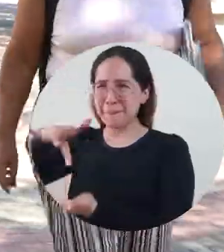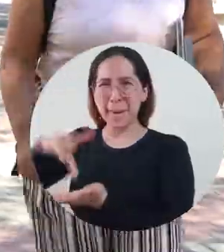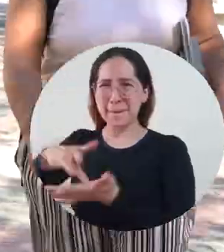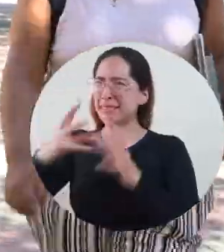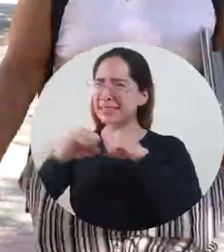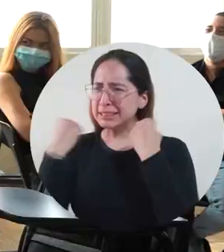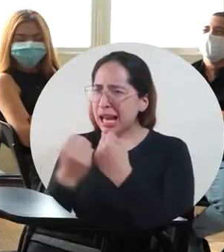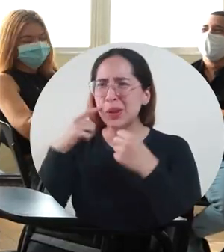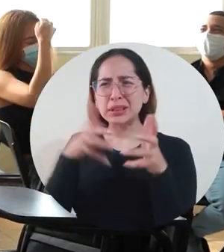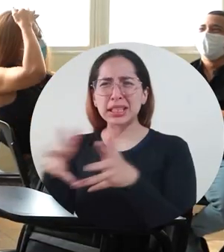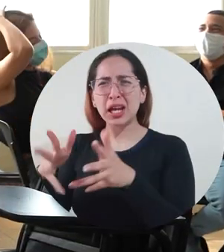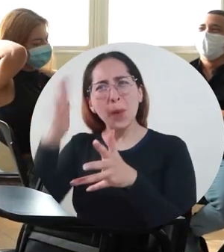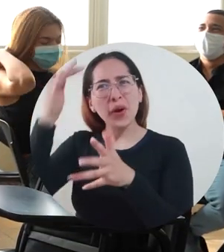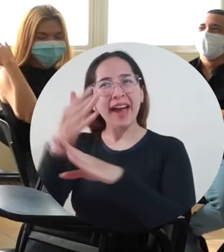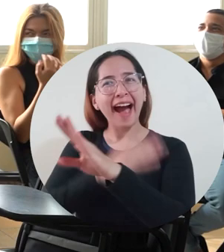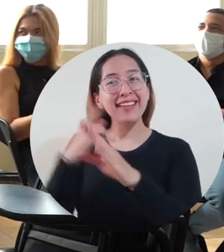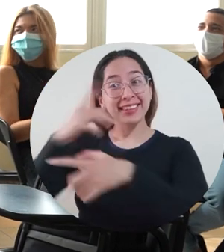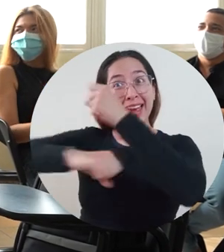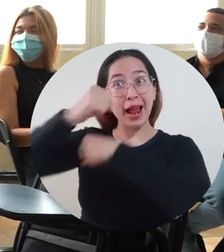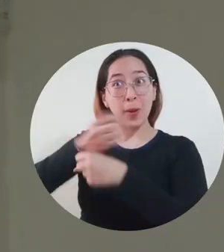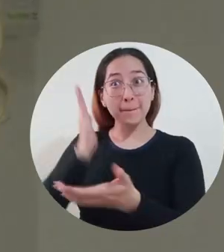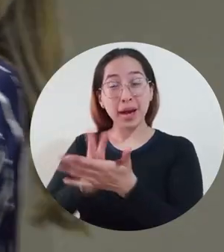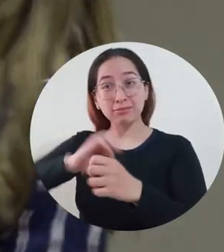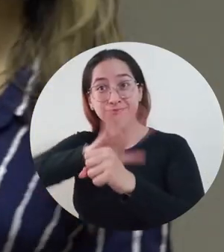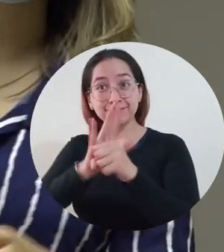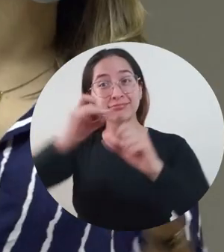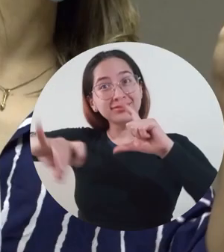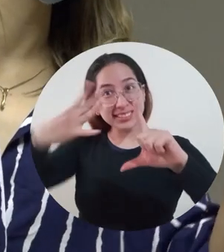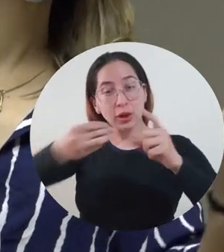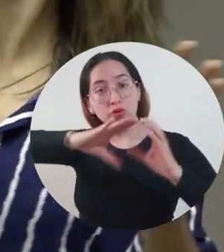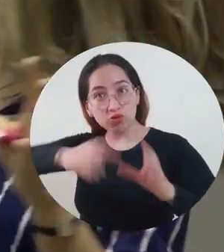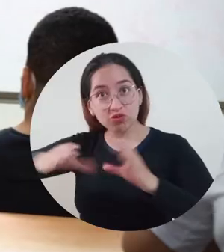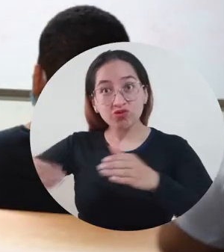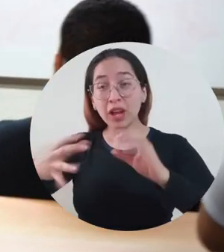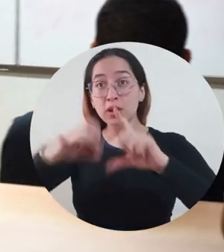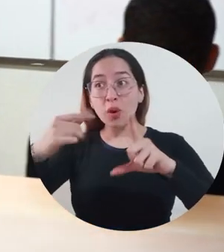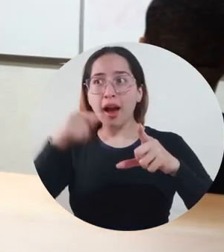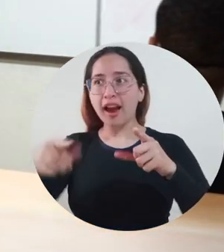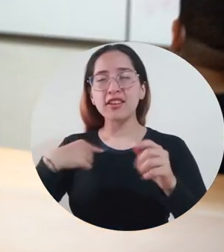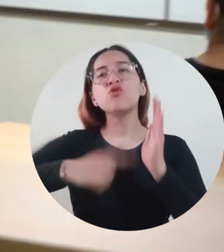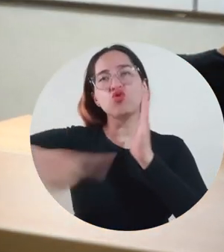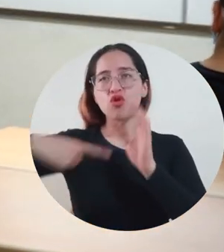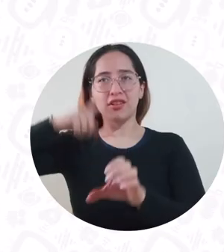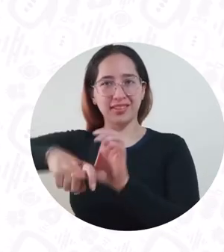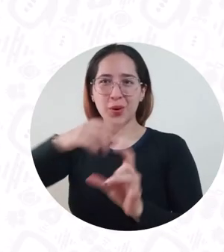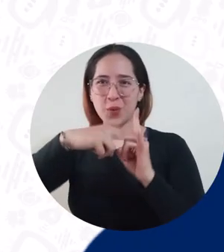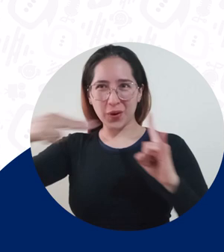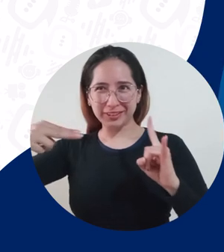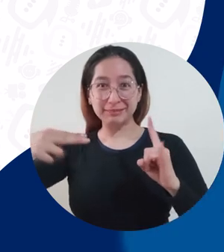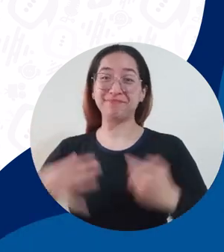regreso a las actividades académicas en el campus, pues fueron contratados durante la pandemia para dictar asignaturas virtuales.